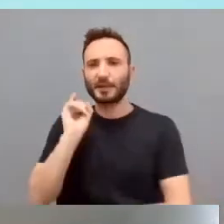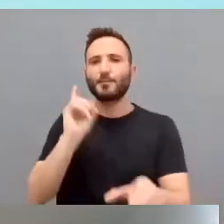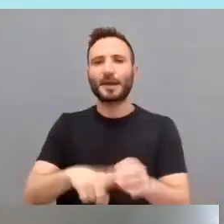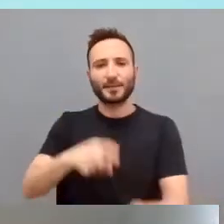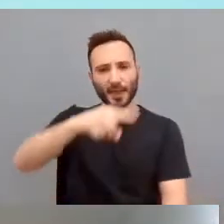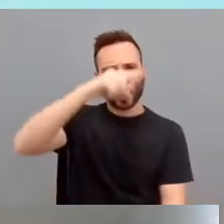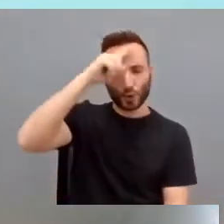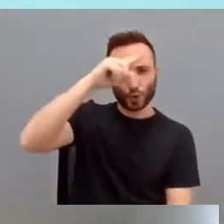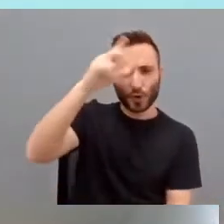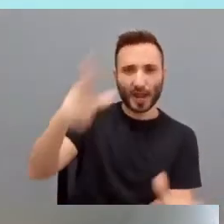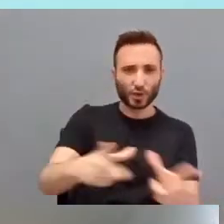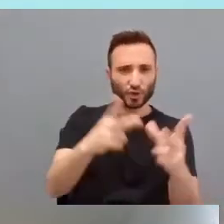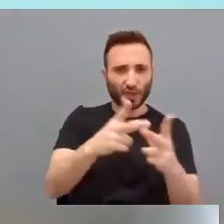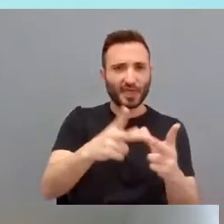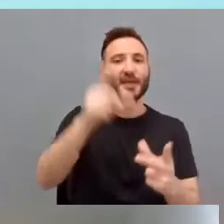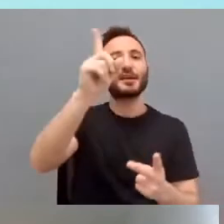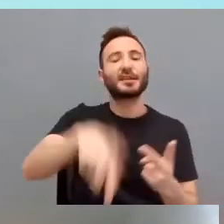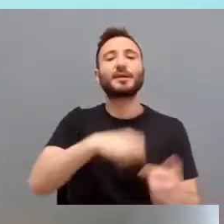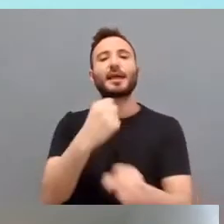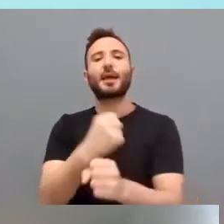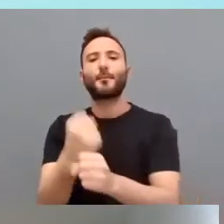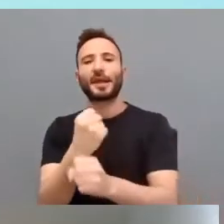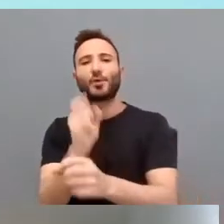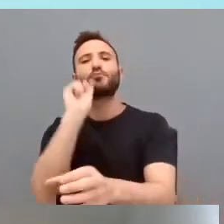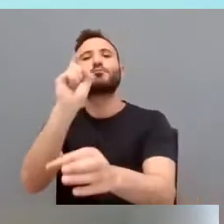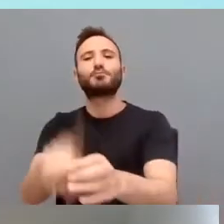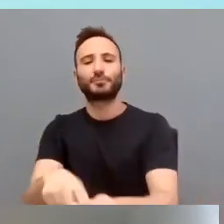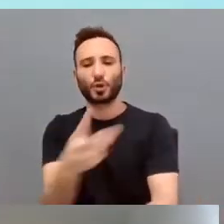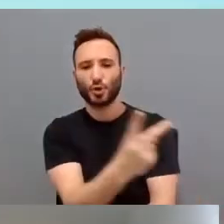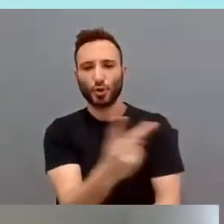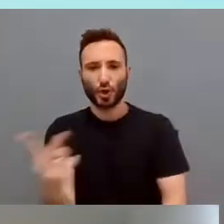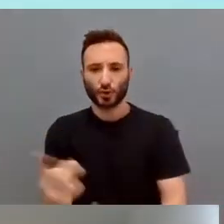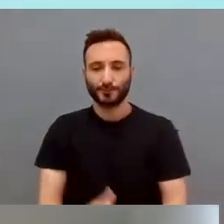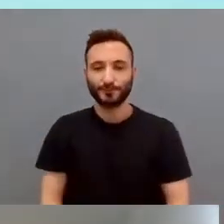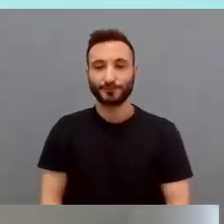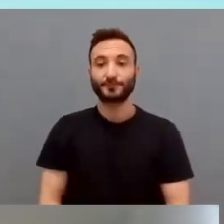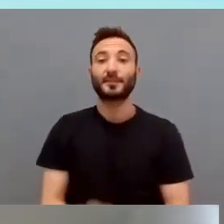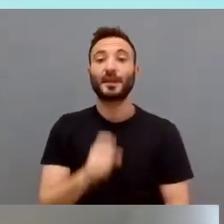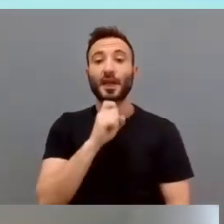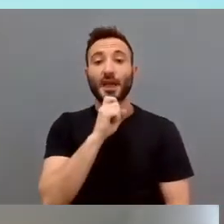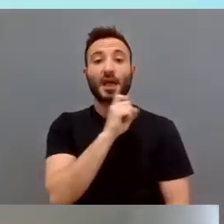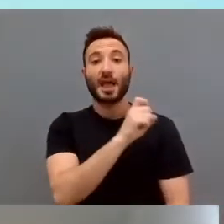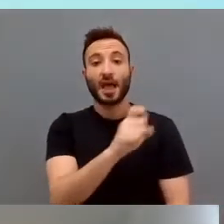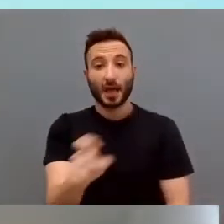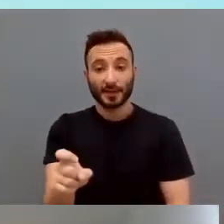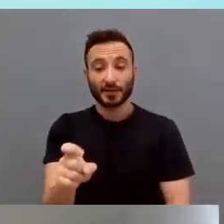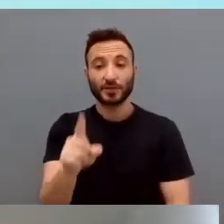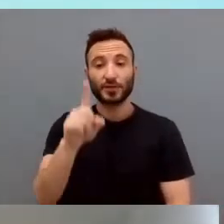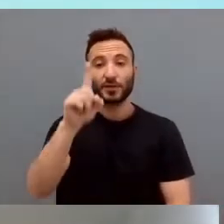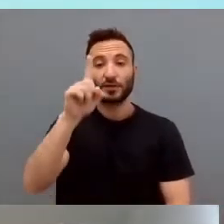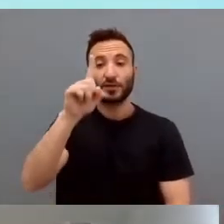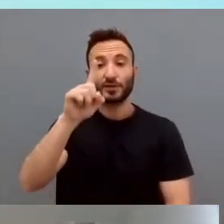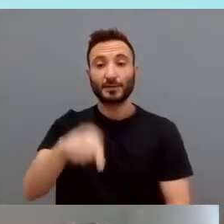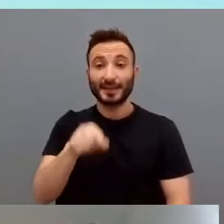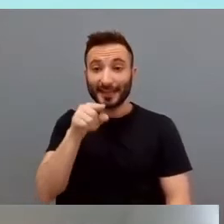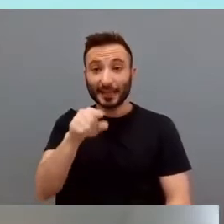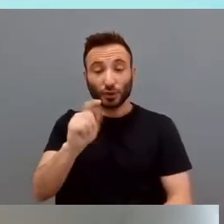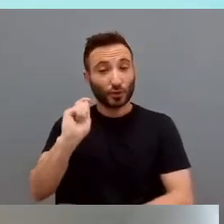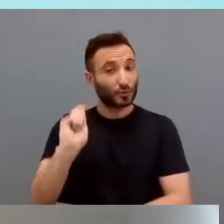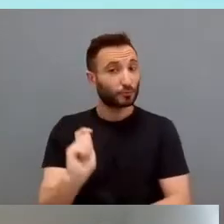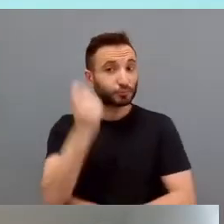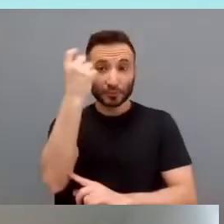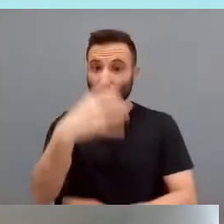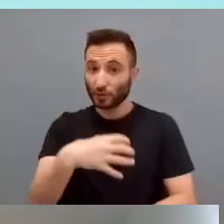cultural y de ese empleo. Tengo que decirles que esto no sería posible